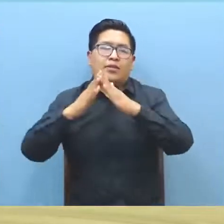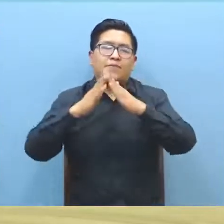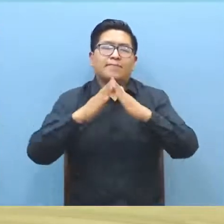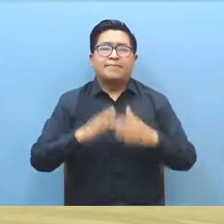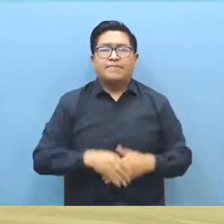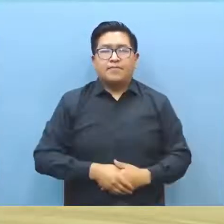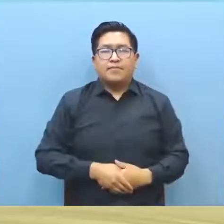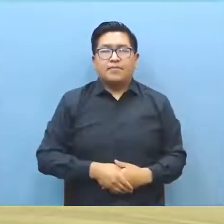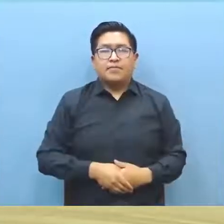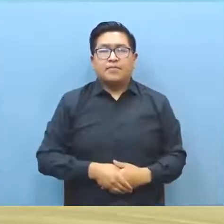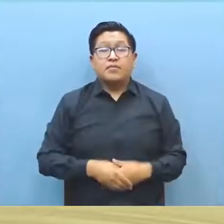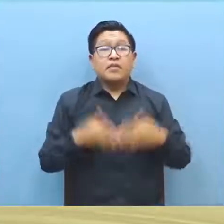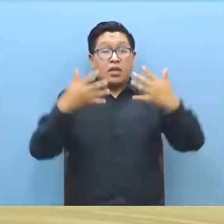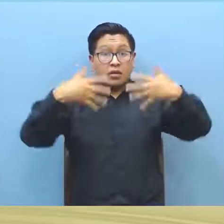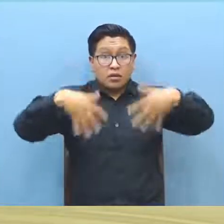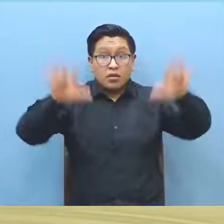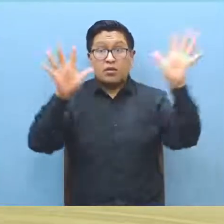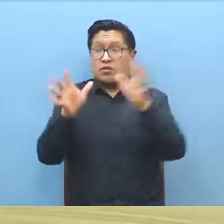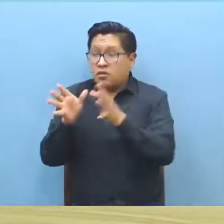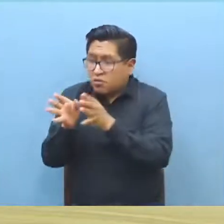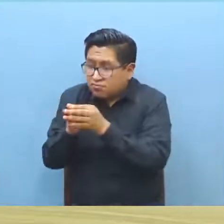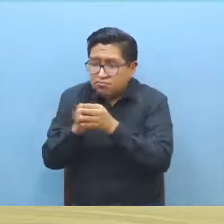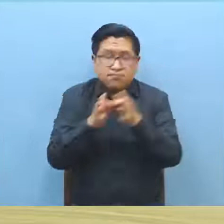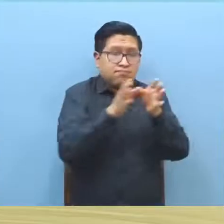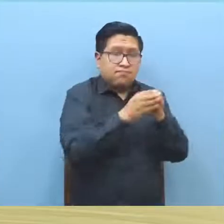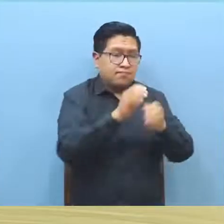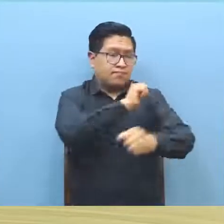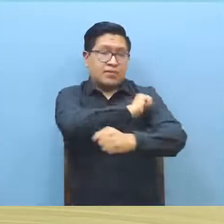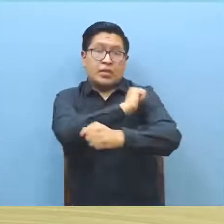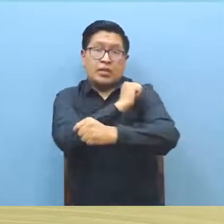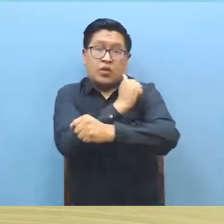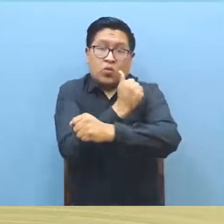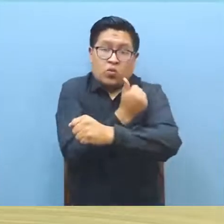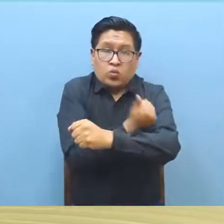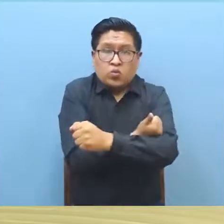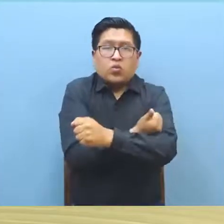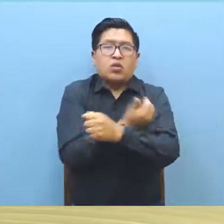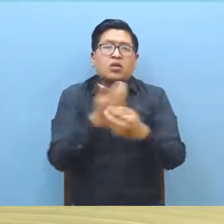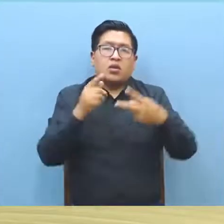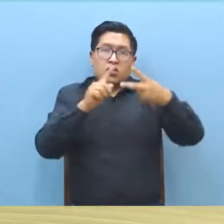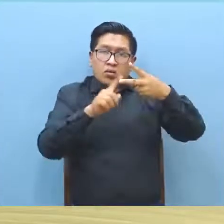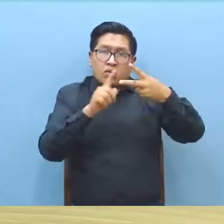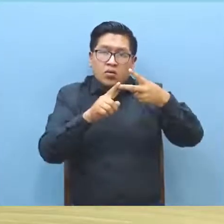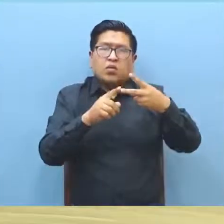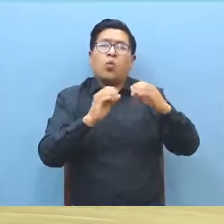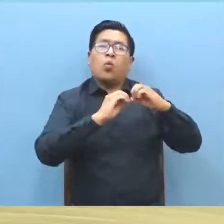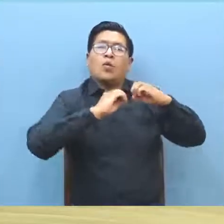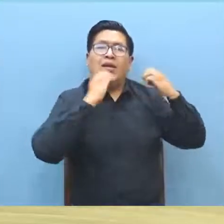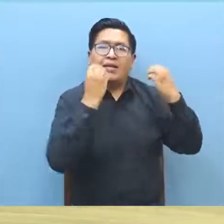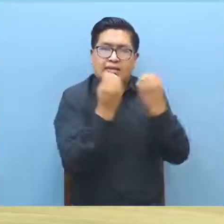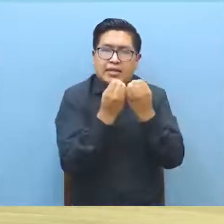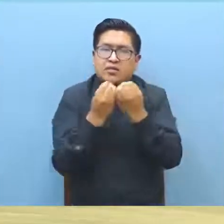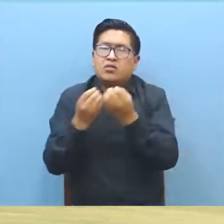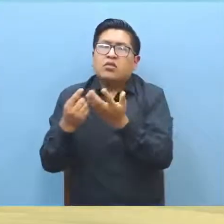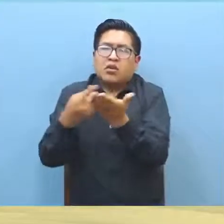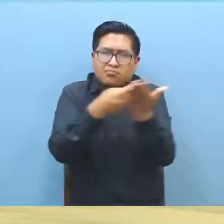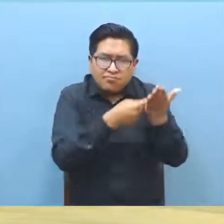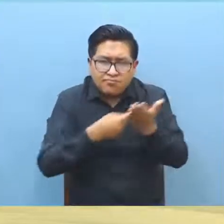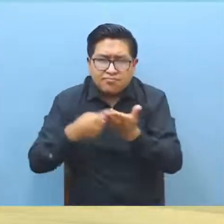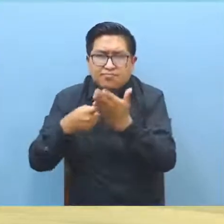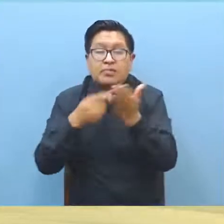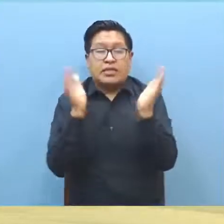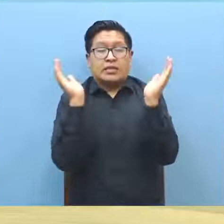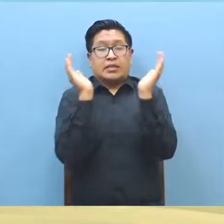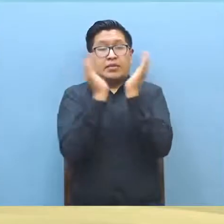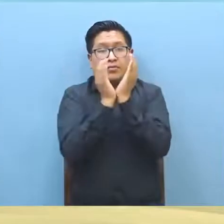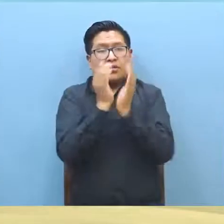de San Lucas. Tras la reunión sostenida con autoridades municipales y organizaciones de la Sociedad Civil de San Lucas, la Defensoría del Pueblo